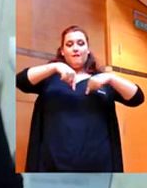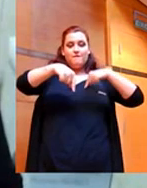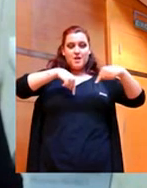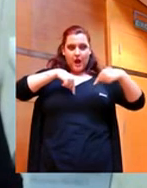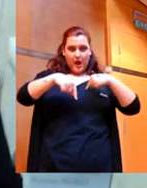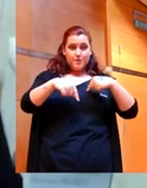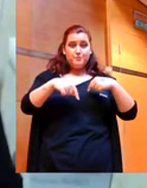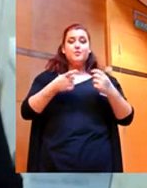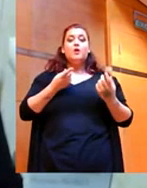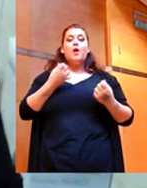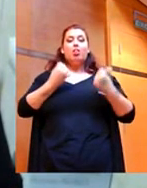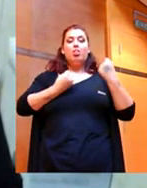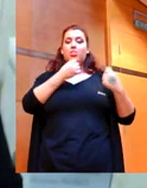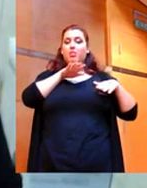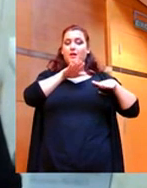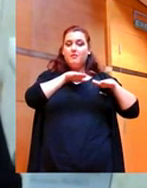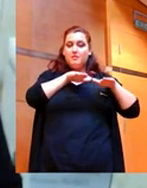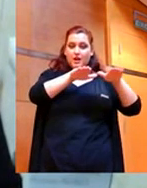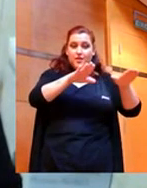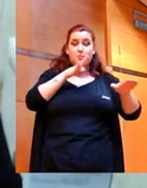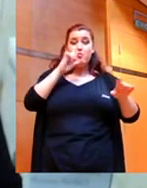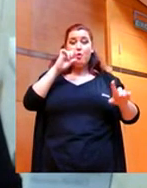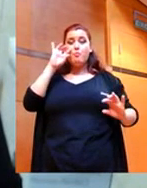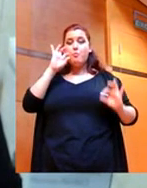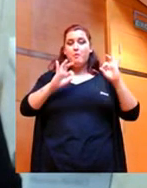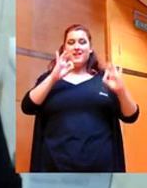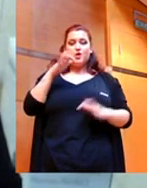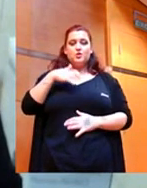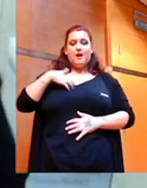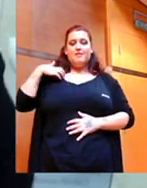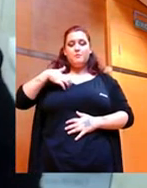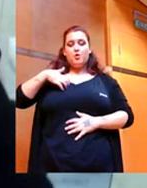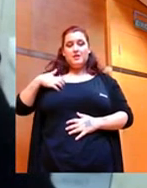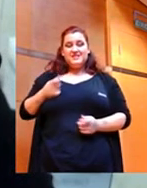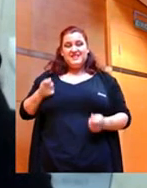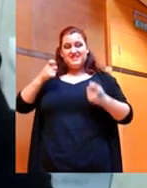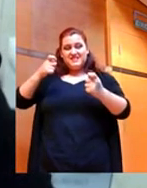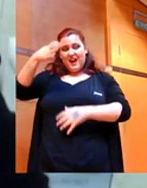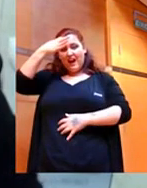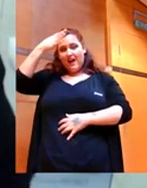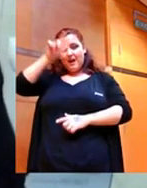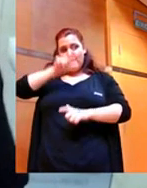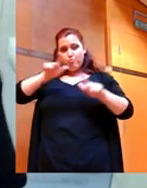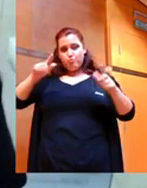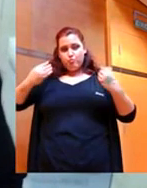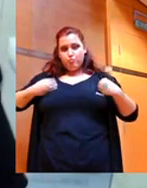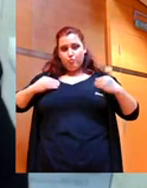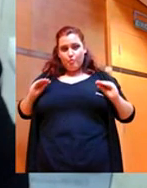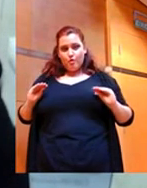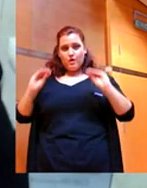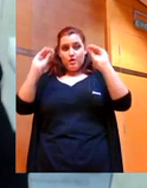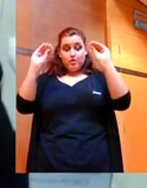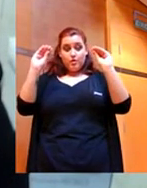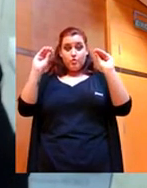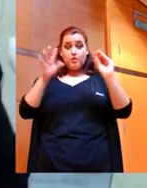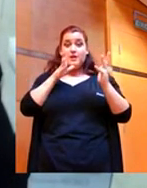pesados, por la seua perillositat y molestias a la población, porque la actual sección